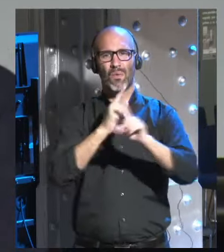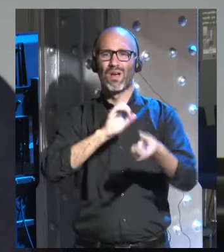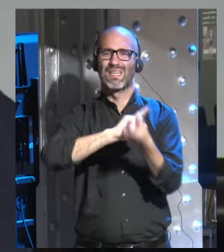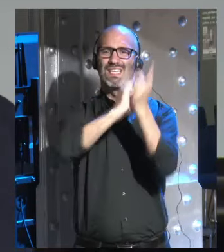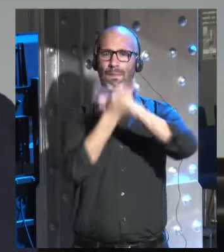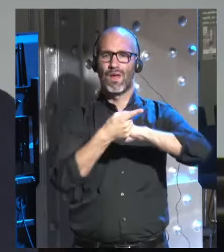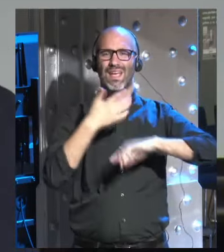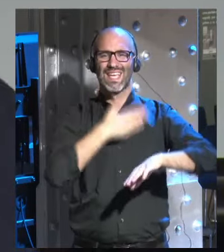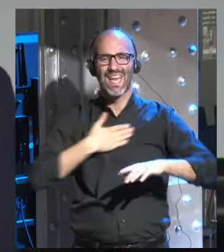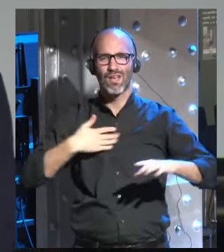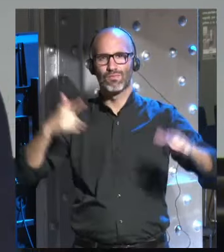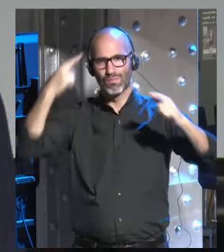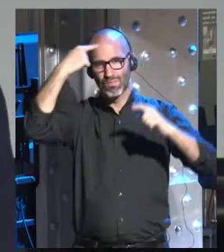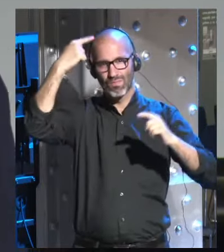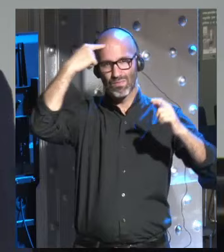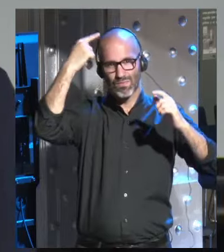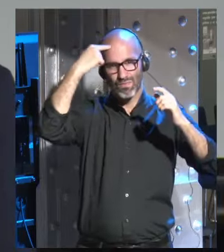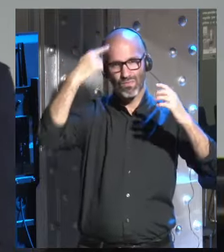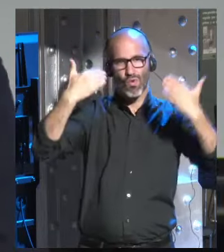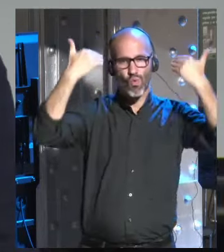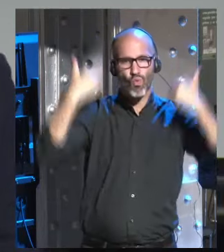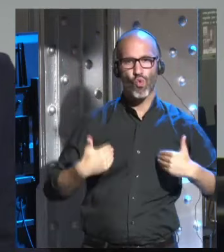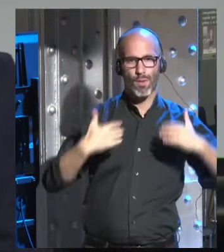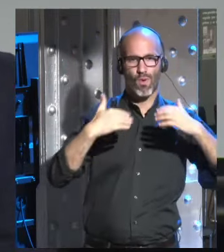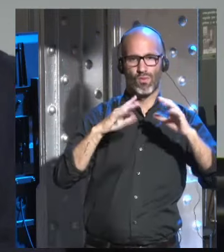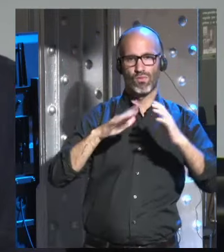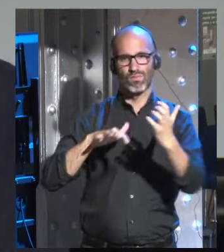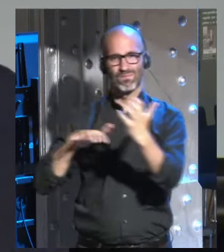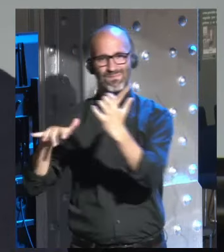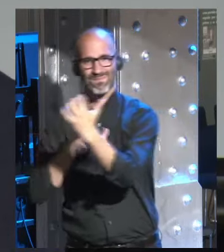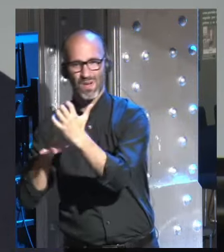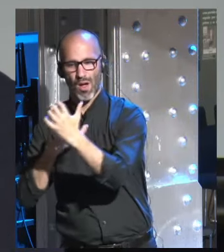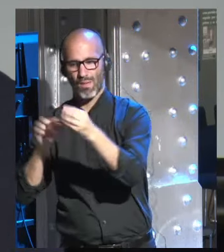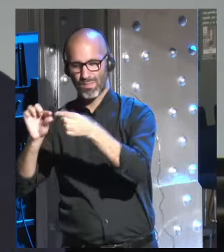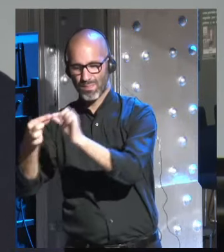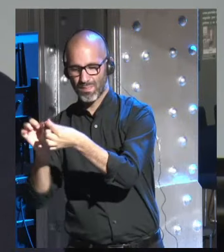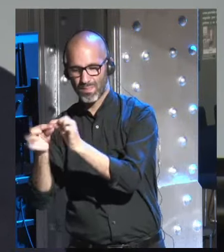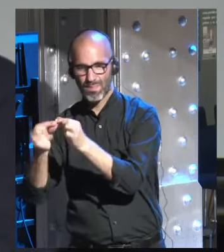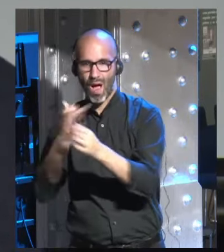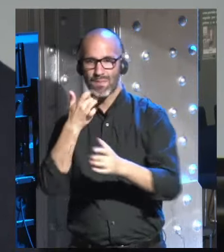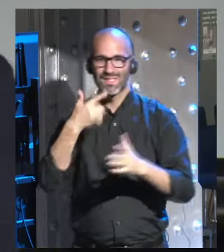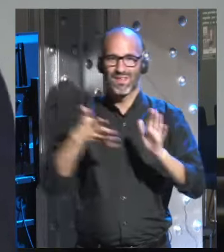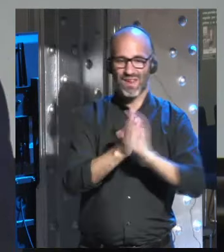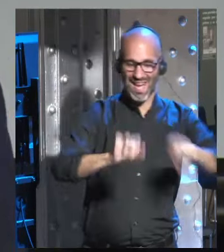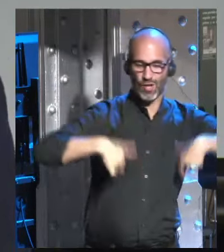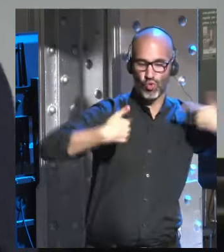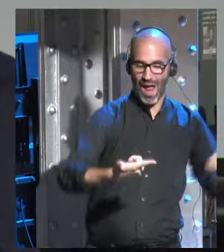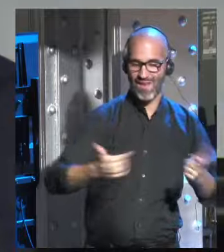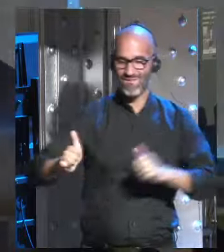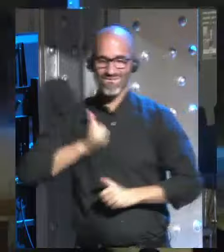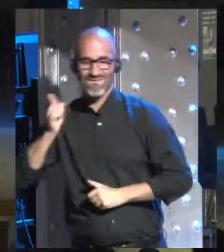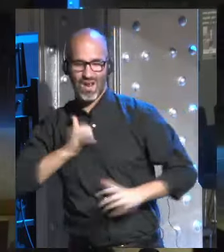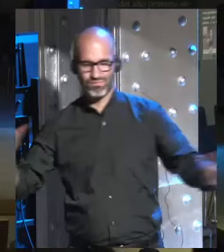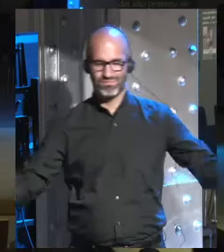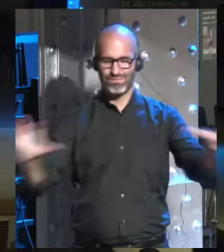establecer conexiones de cuerpos orgánicos con partes piezas inorgánicas para